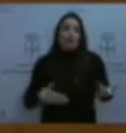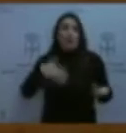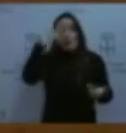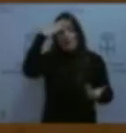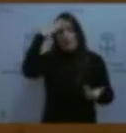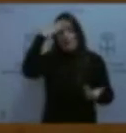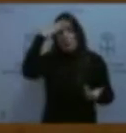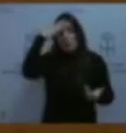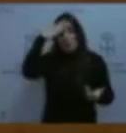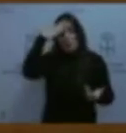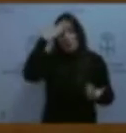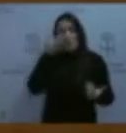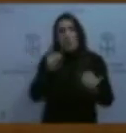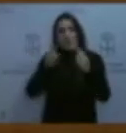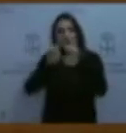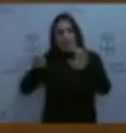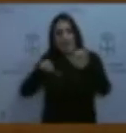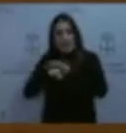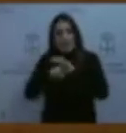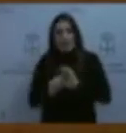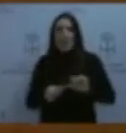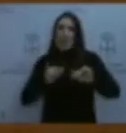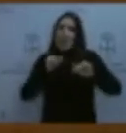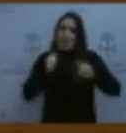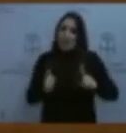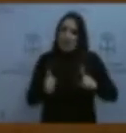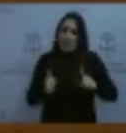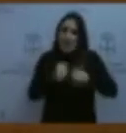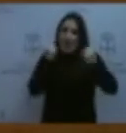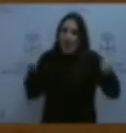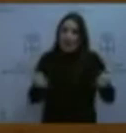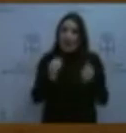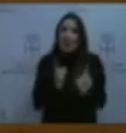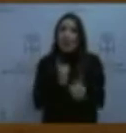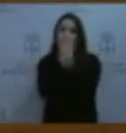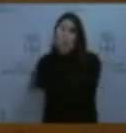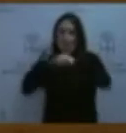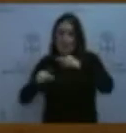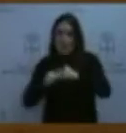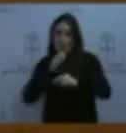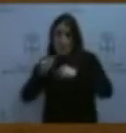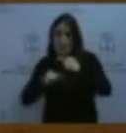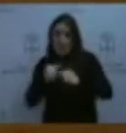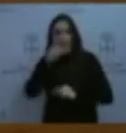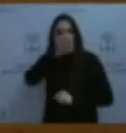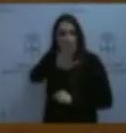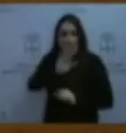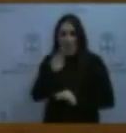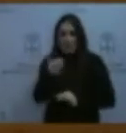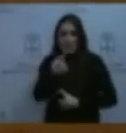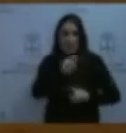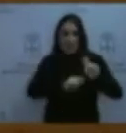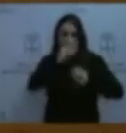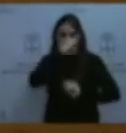y la empresa gestora comienzan una serie de maniobras en contra de las familias que están denunciando esta situación a través del AMPA y de los